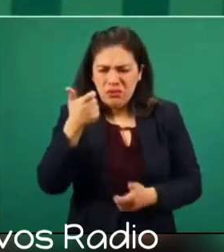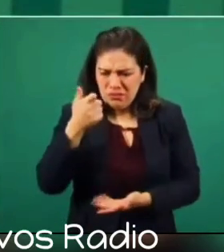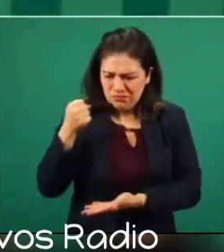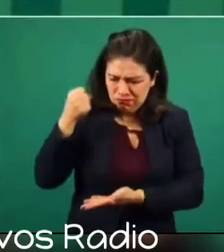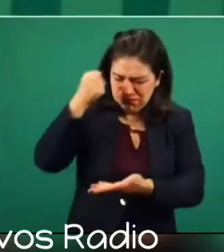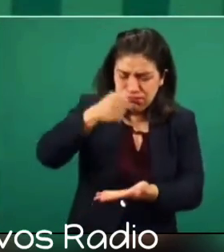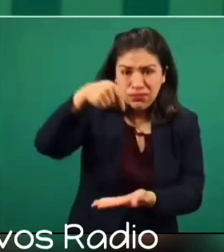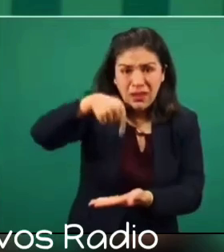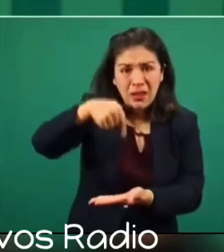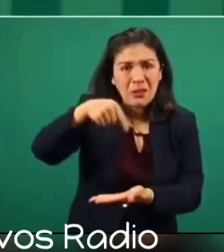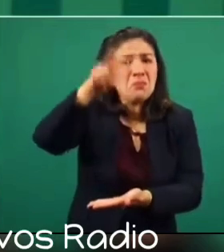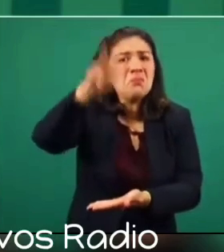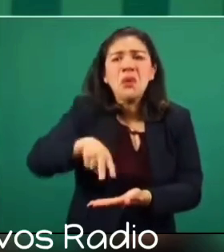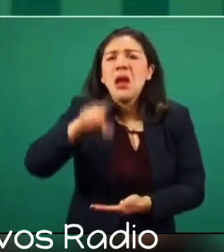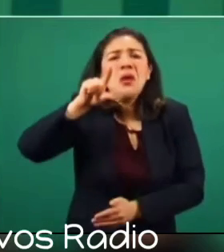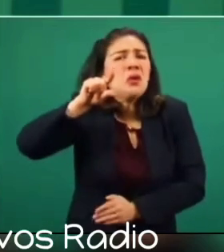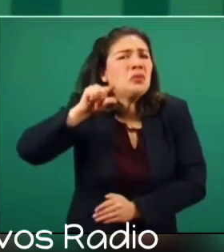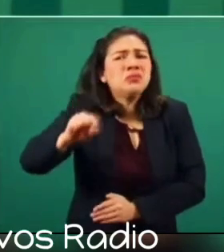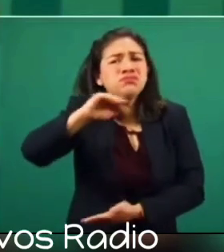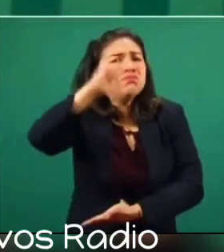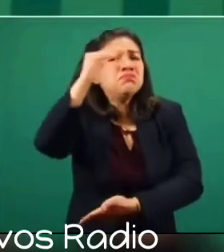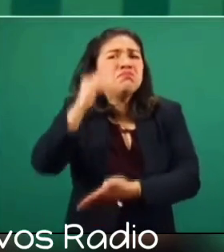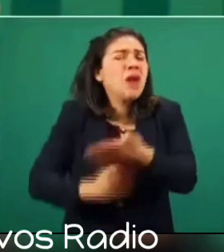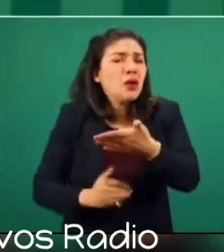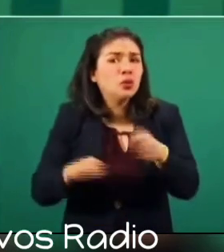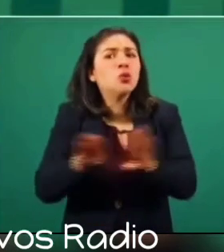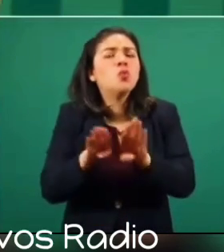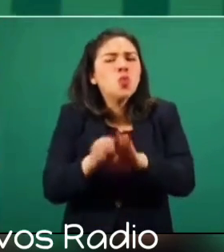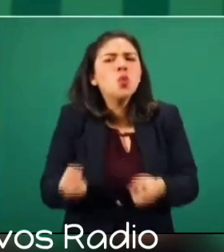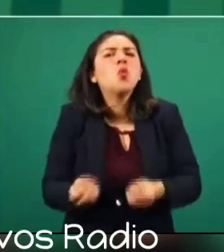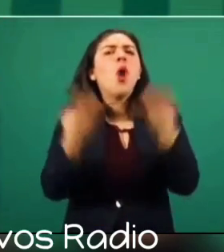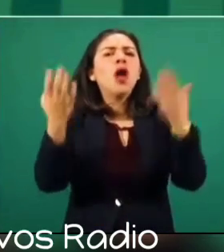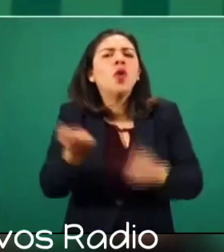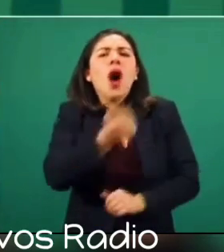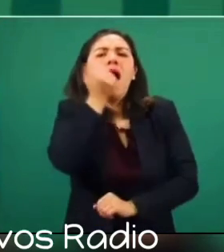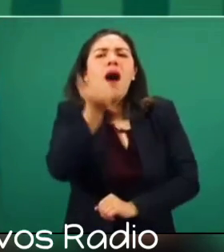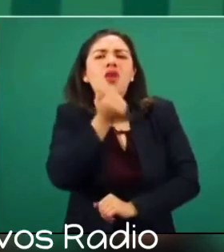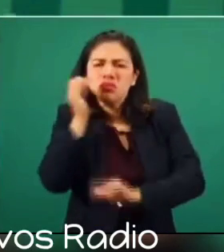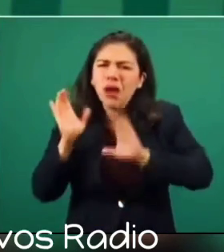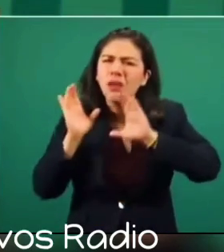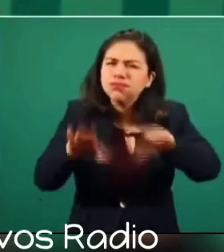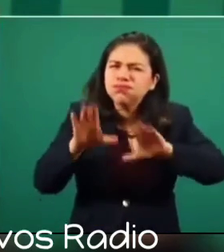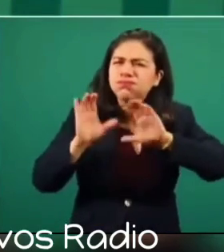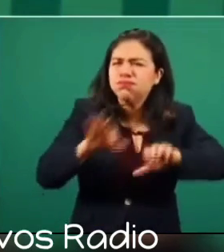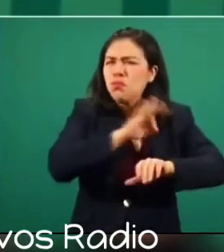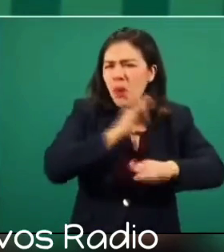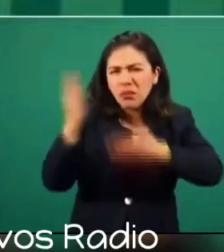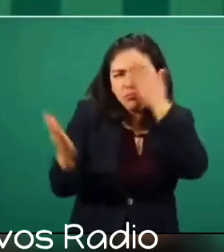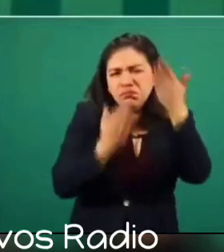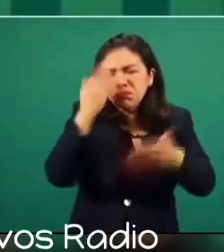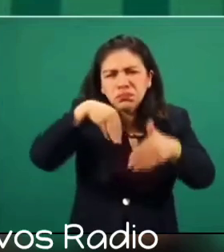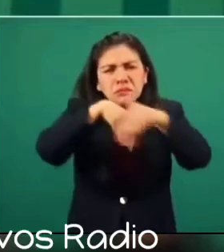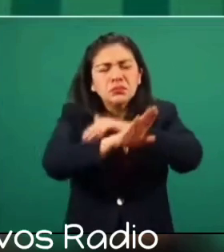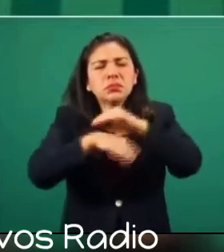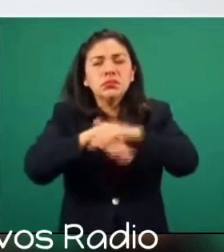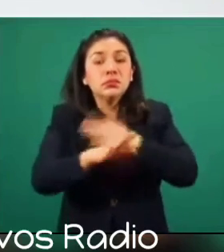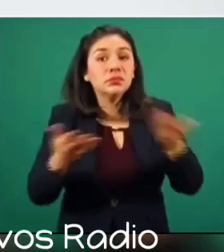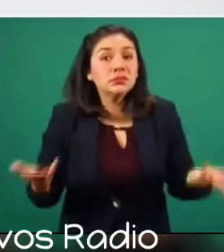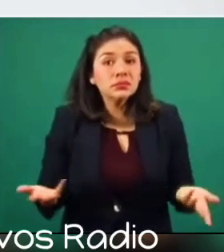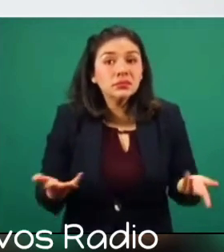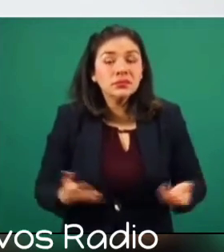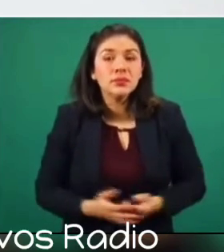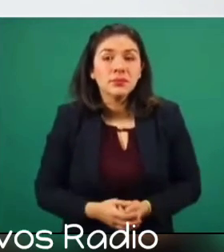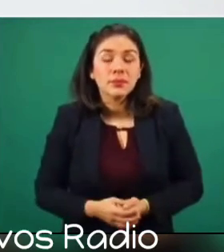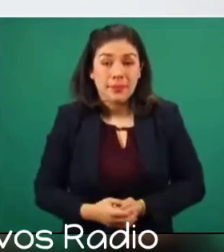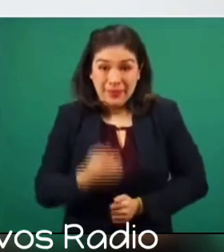reducido para el número de estudiantes que están atendiendo. Entonces,